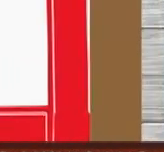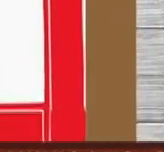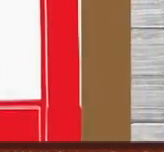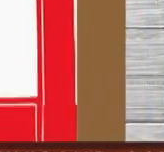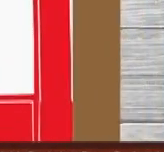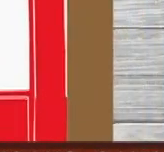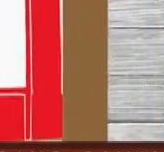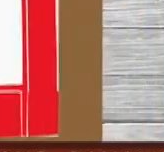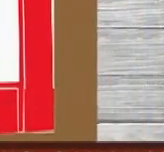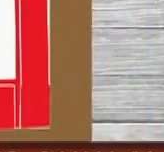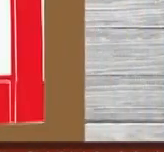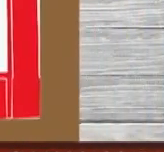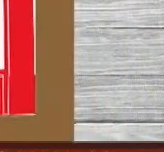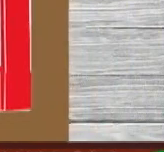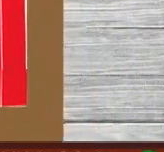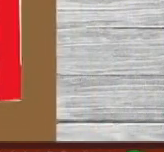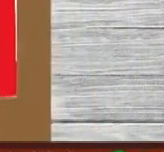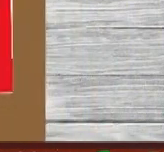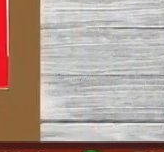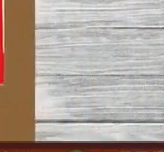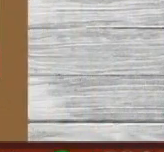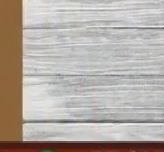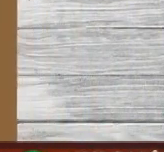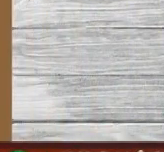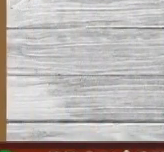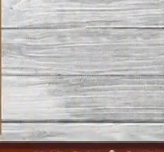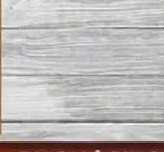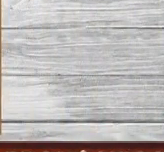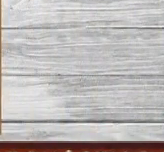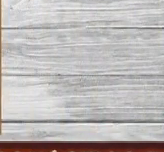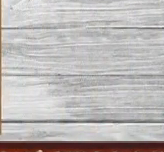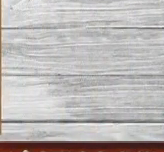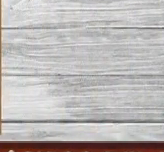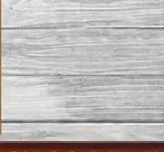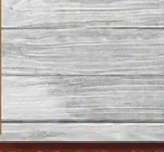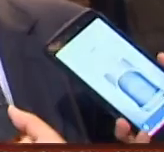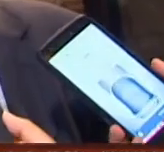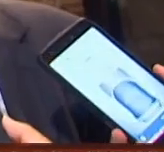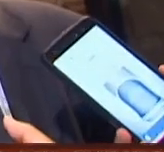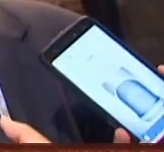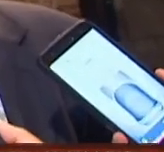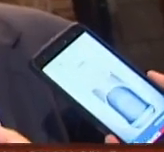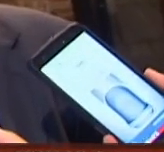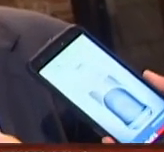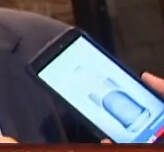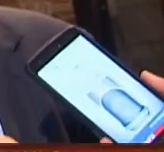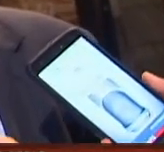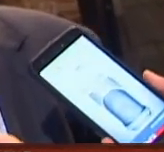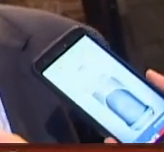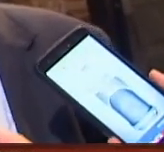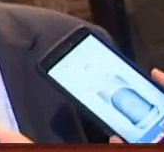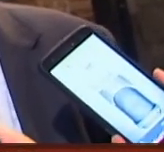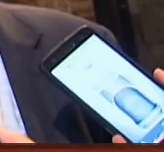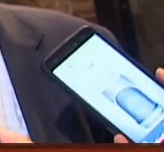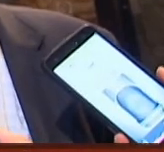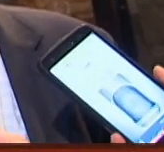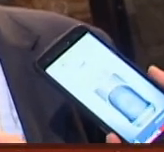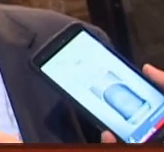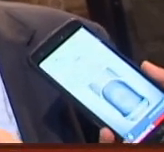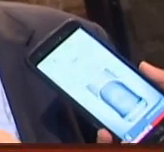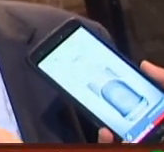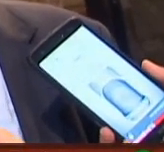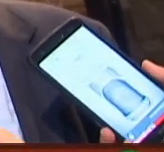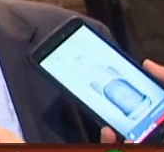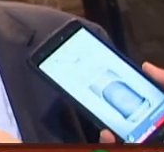una serie de ensayos para conmemorar los 400 años del fallecimiento del autor del Quijote. Era un autor al que le gustaba discutir temas ya